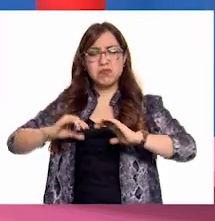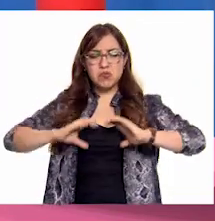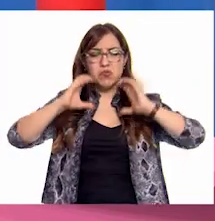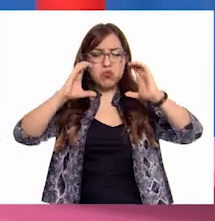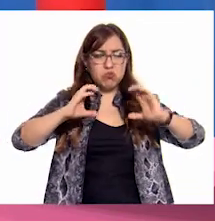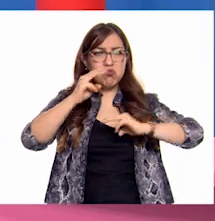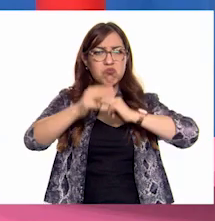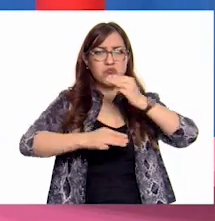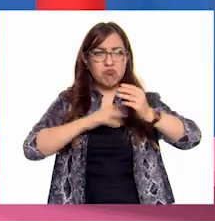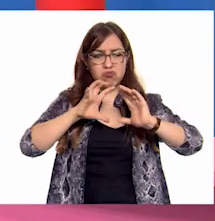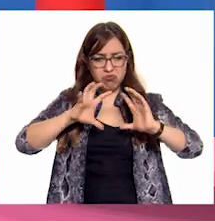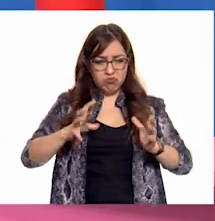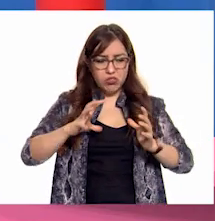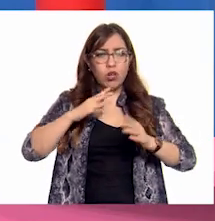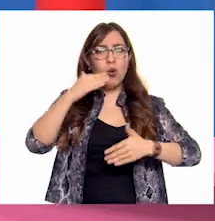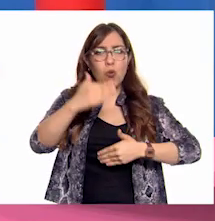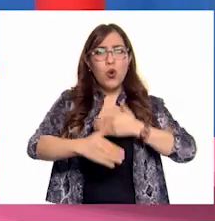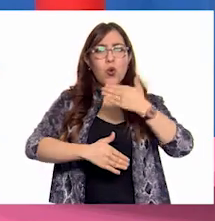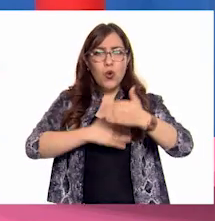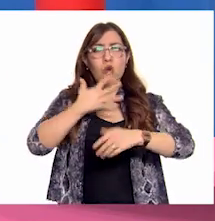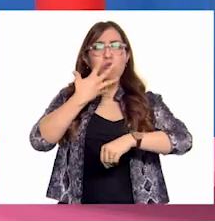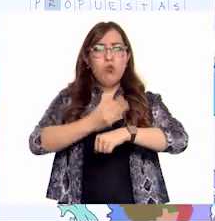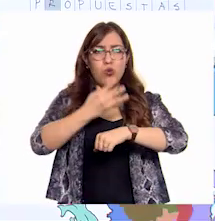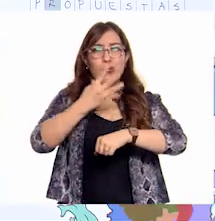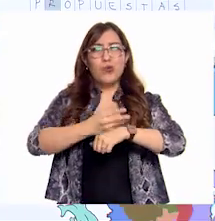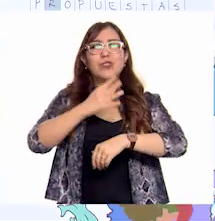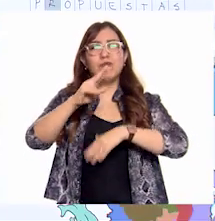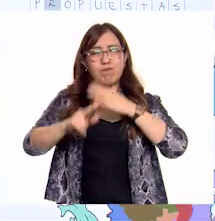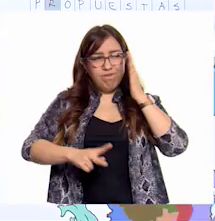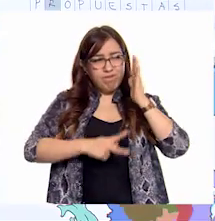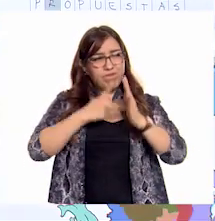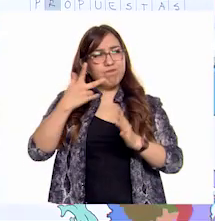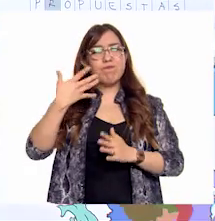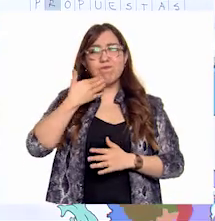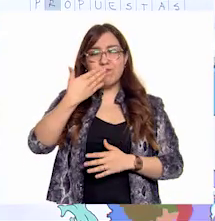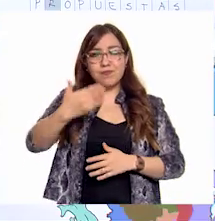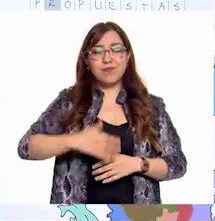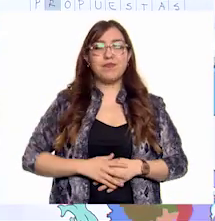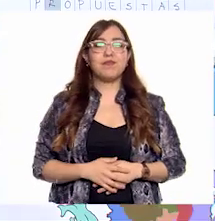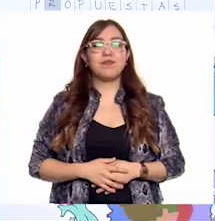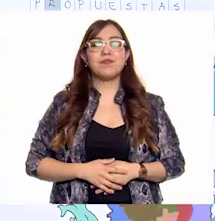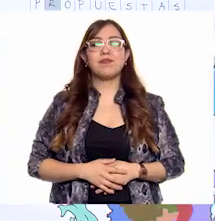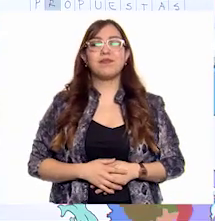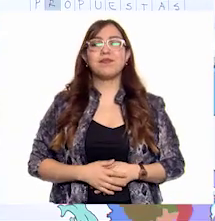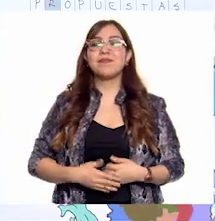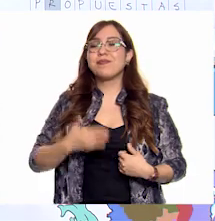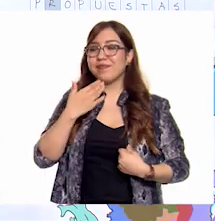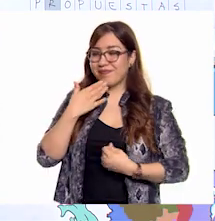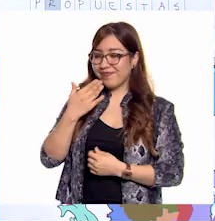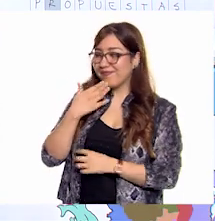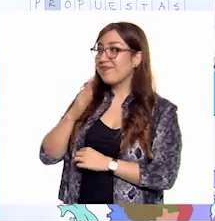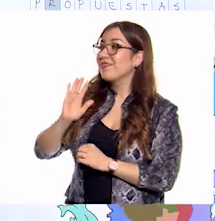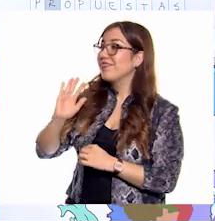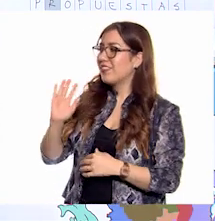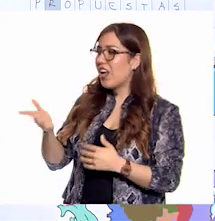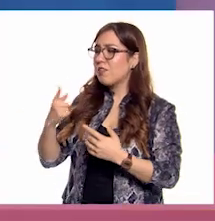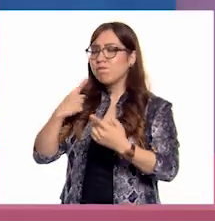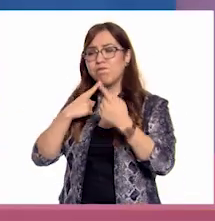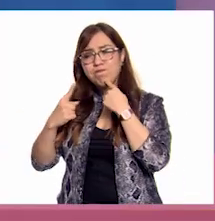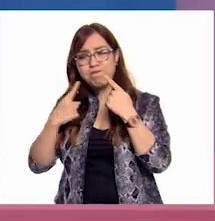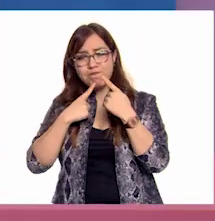Pueda regenerarse En este Nuestro hogar La Tierra Claro Y ya que hemos deliberado Sobre ambas posturas ¿Qué piensan?